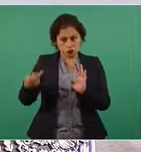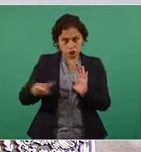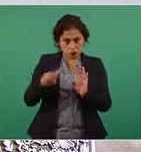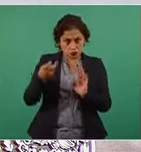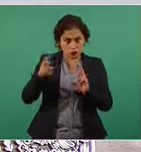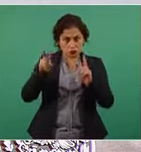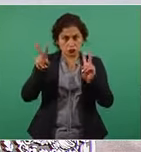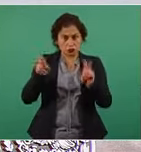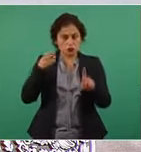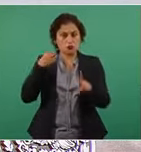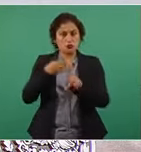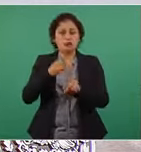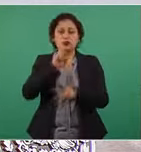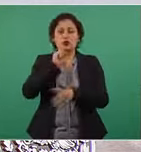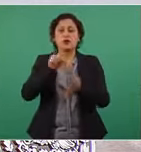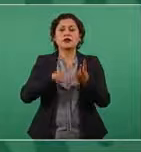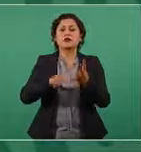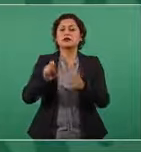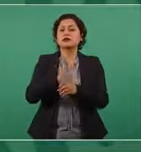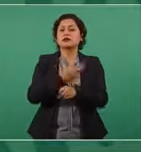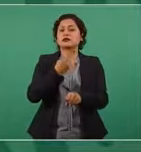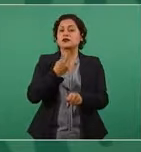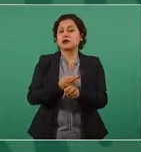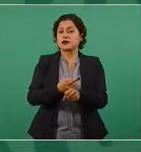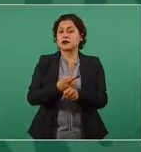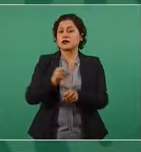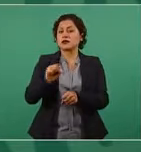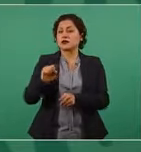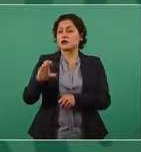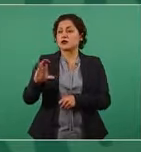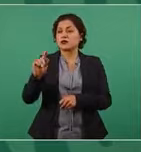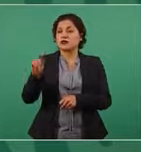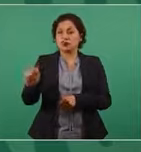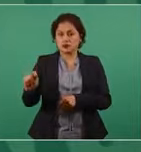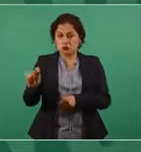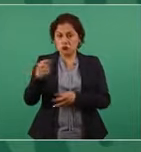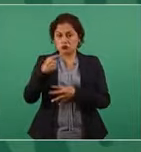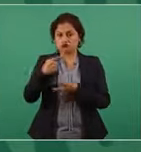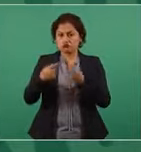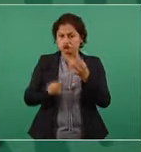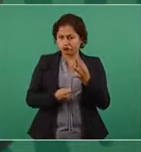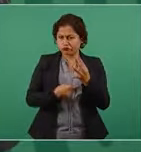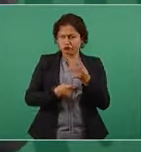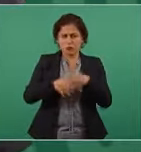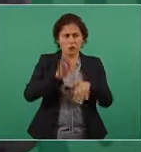comunicaciones, todos, y hay además